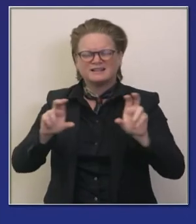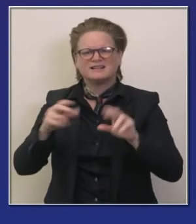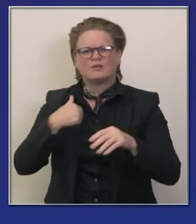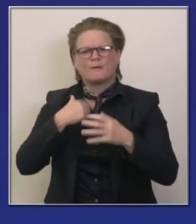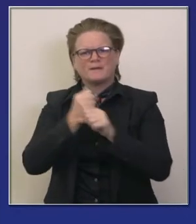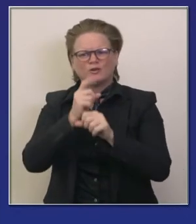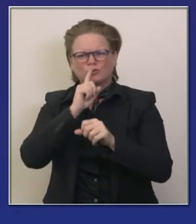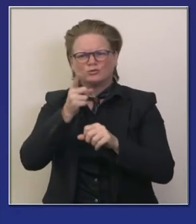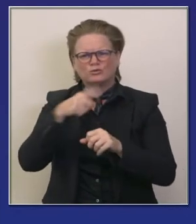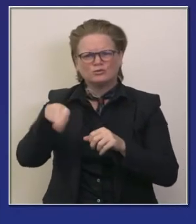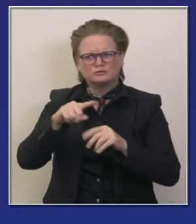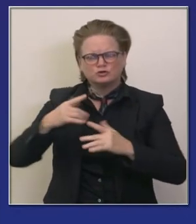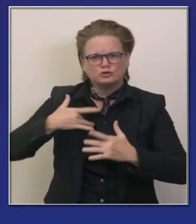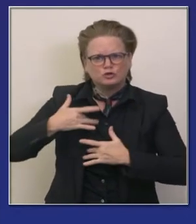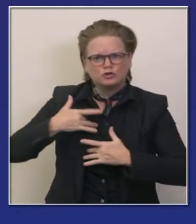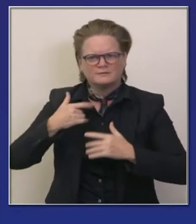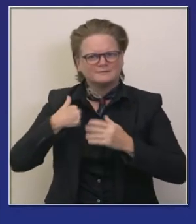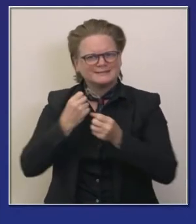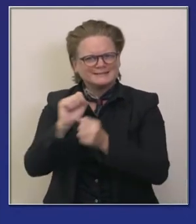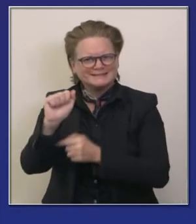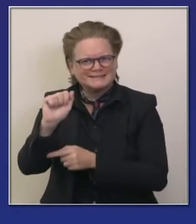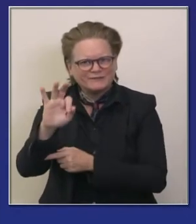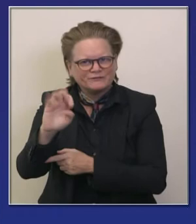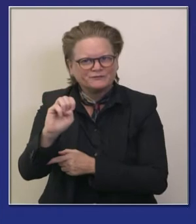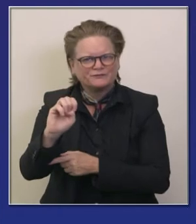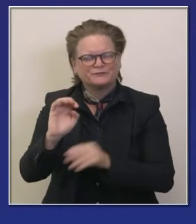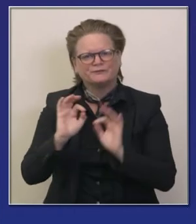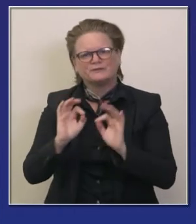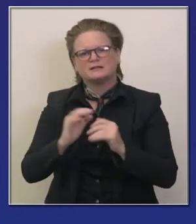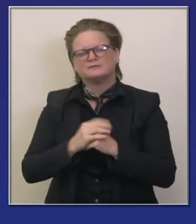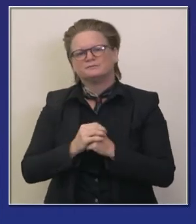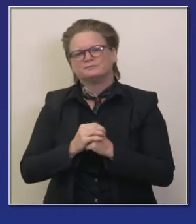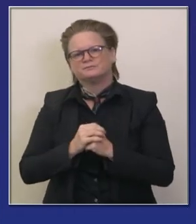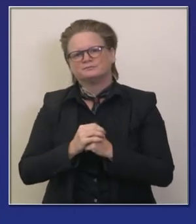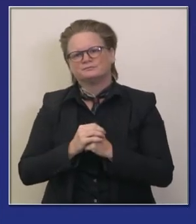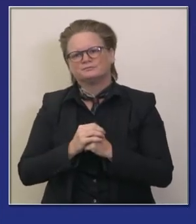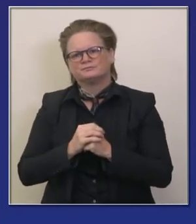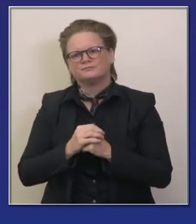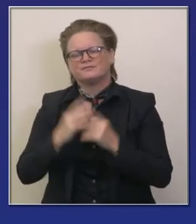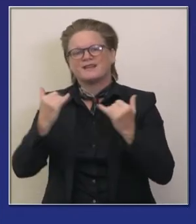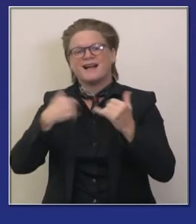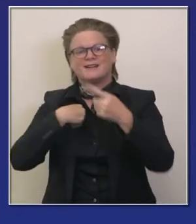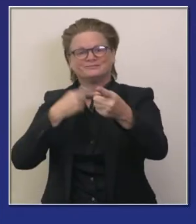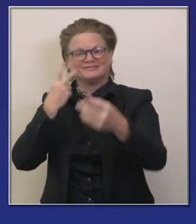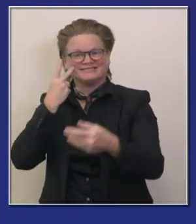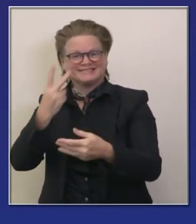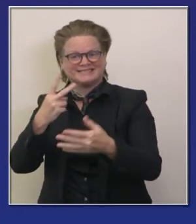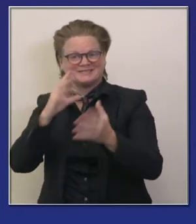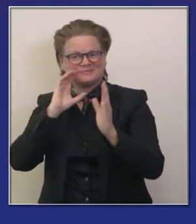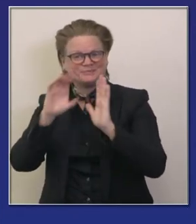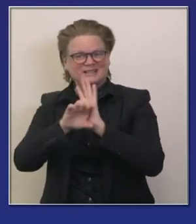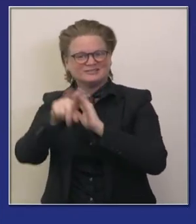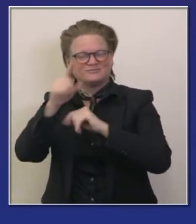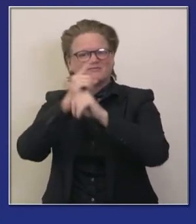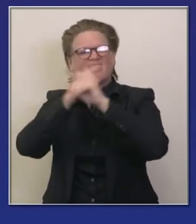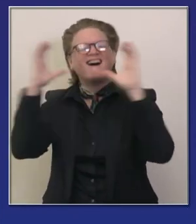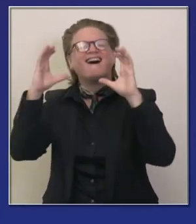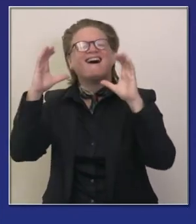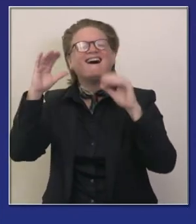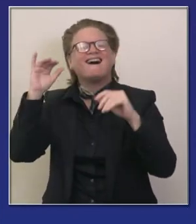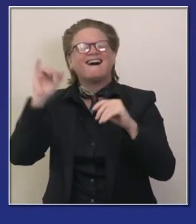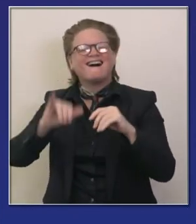al entrar así que con eso están al tanto y aquí es vemos en estas fotos el